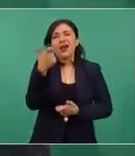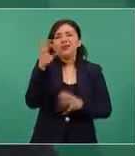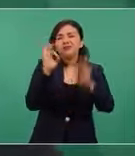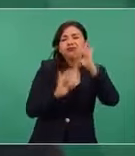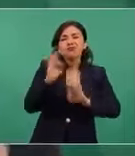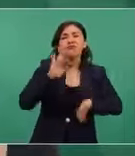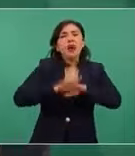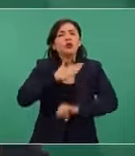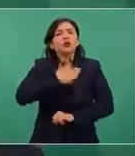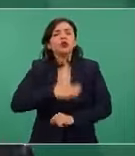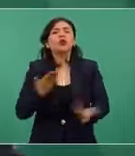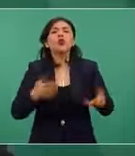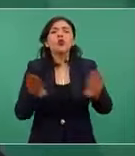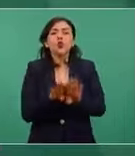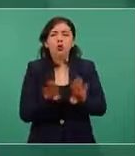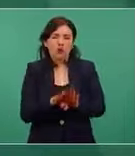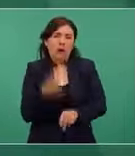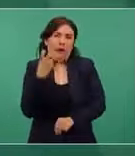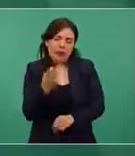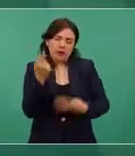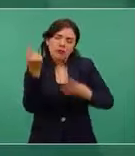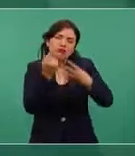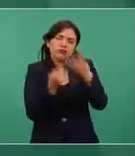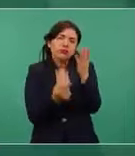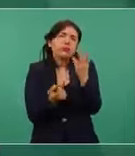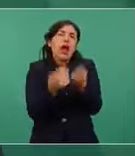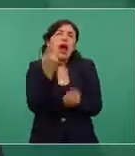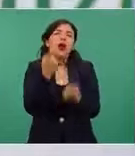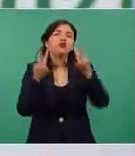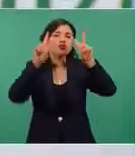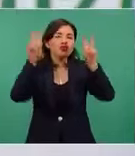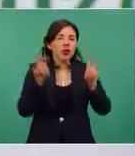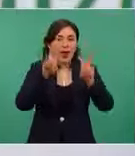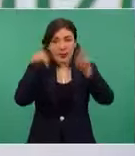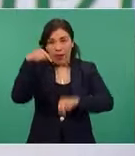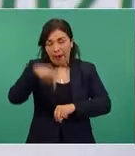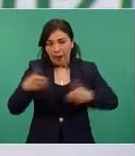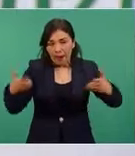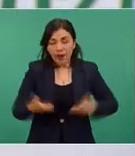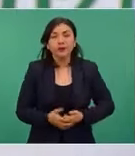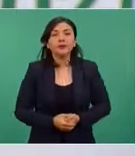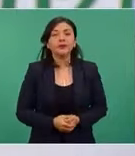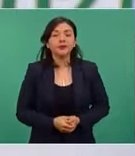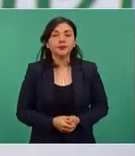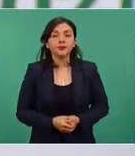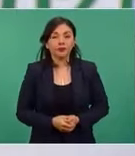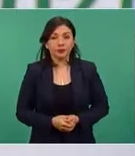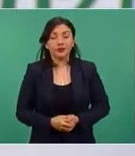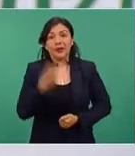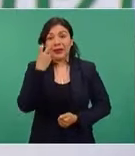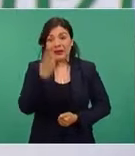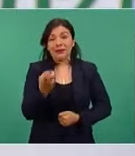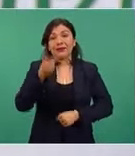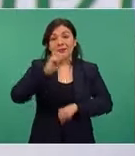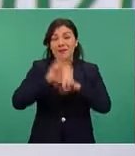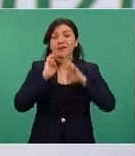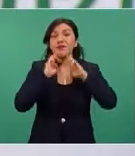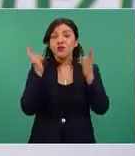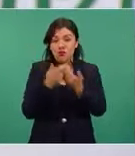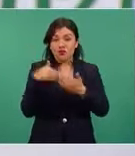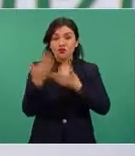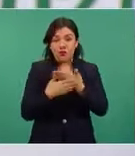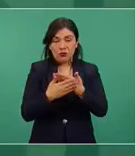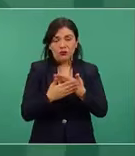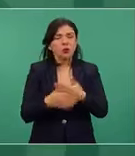Algunos de los temas que ahí estarán planteados. Entonces, novena cumbre. Y cierro diciendo